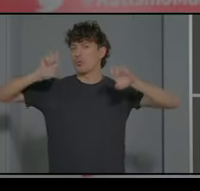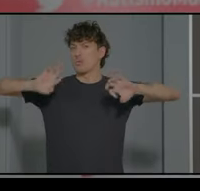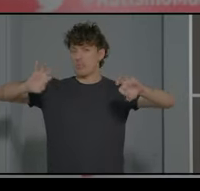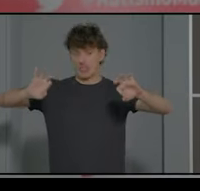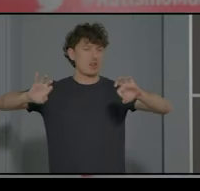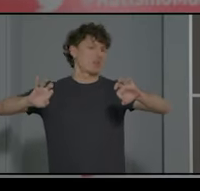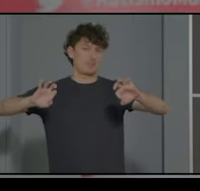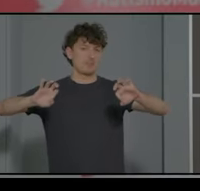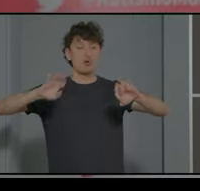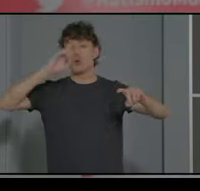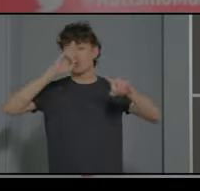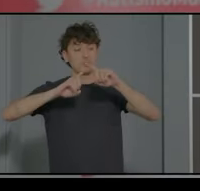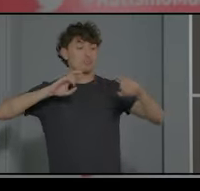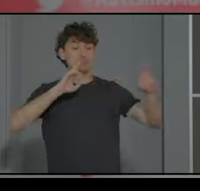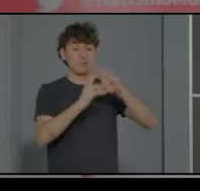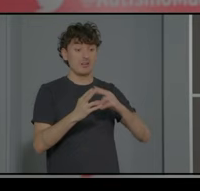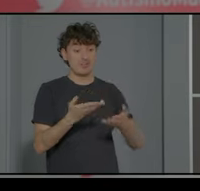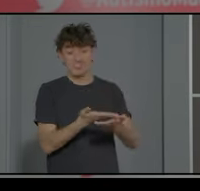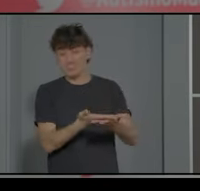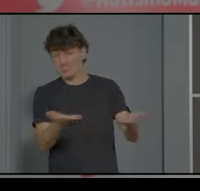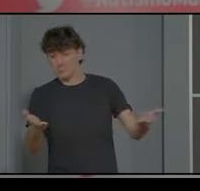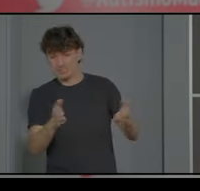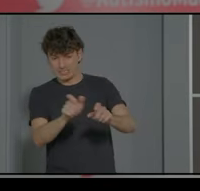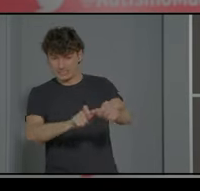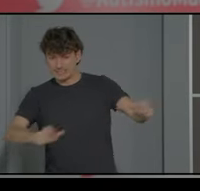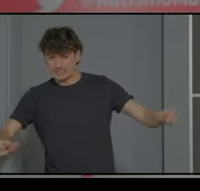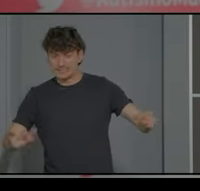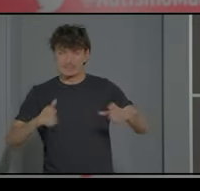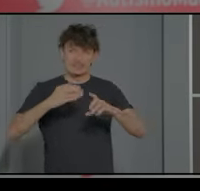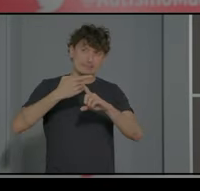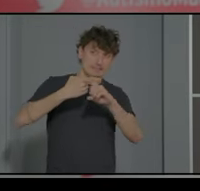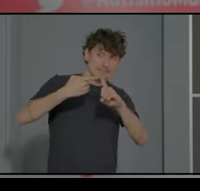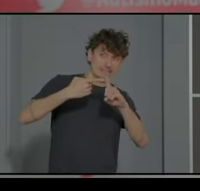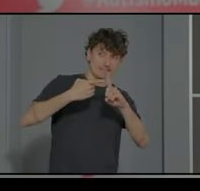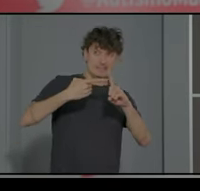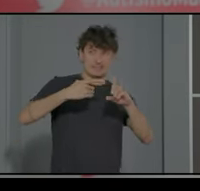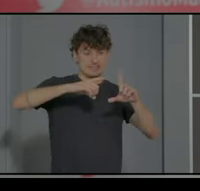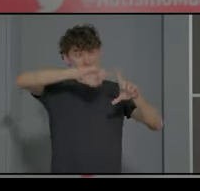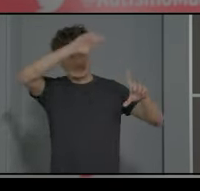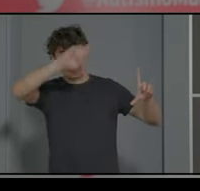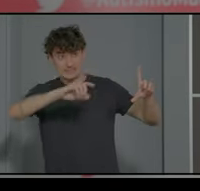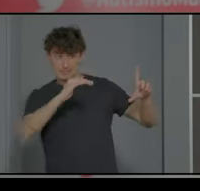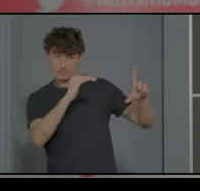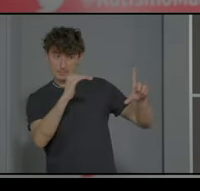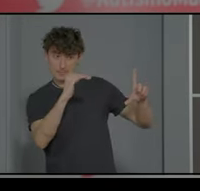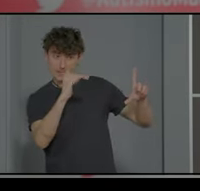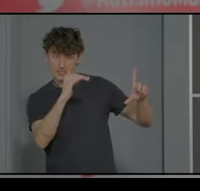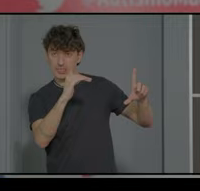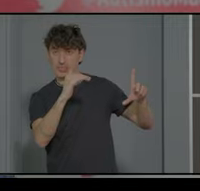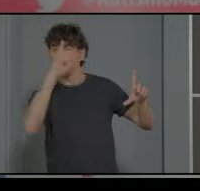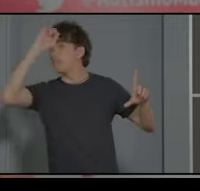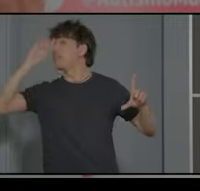sino por dar respuesta a todos los chicos que se quedan entre medias en todas las rayas esos perfiles de chicos